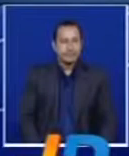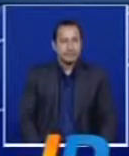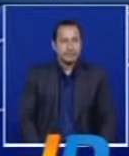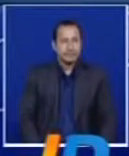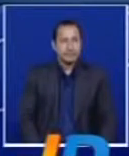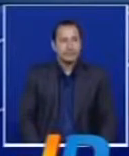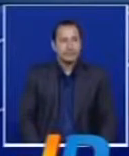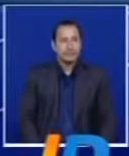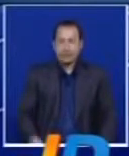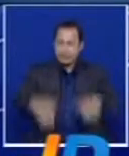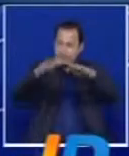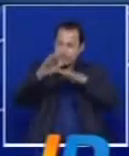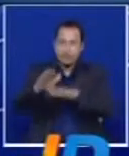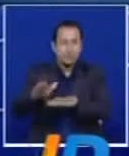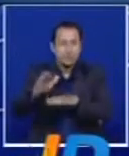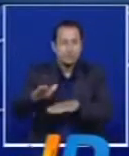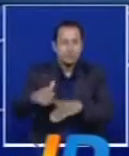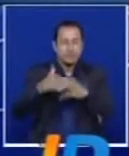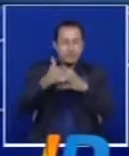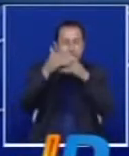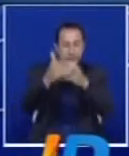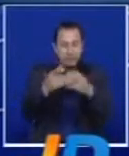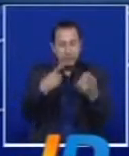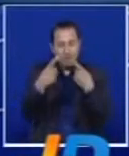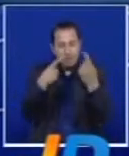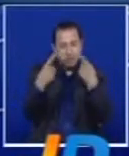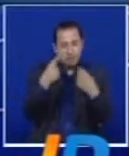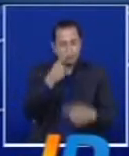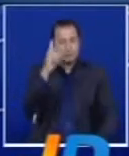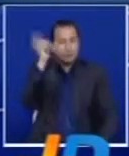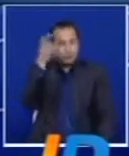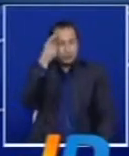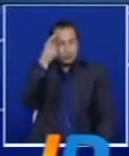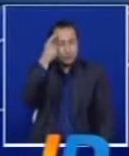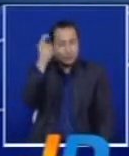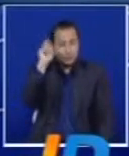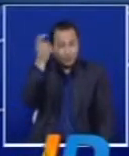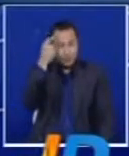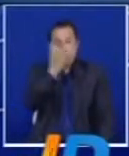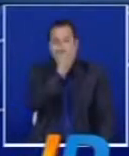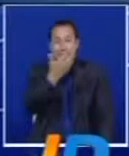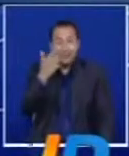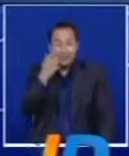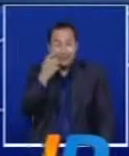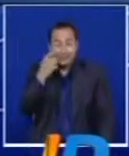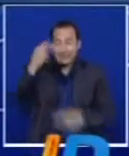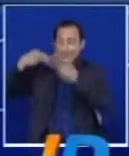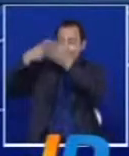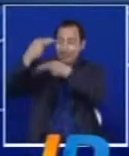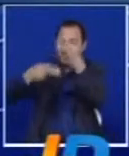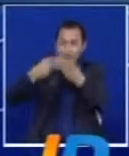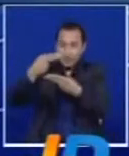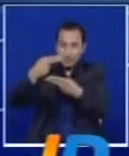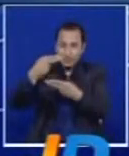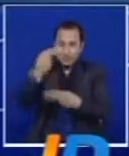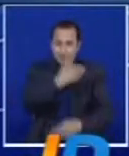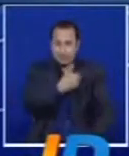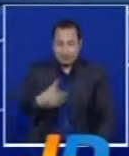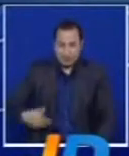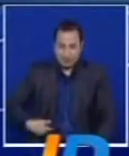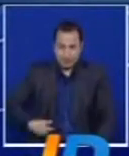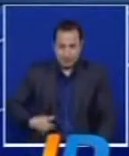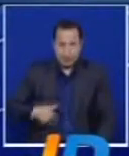Un espaldarazo al proceso de paz que adelantan el gobierno y las FARC le dieron hoy en Cali varios de los líderes africanos que participan en la cumbre de mandatarios